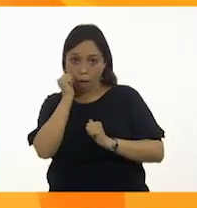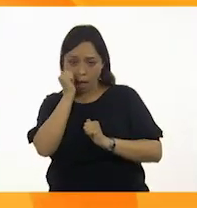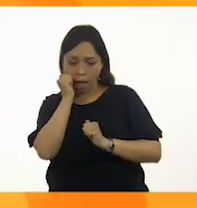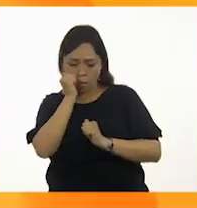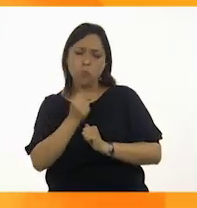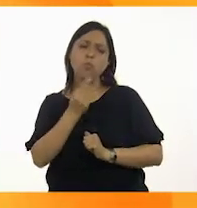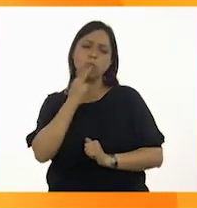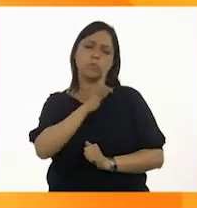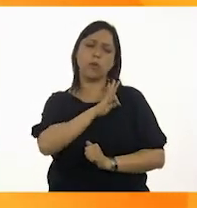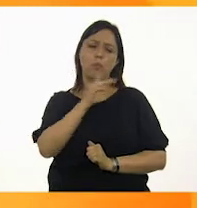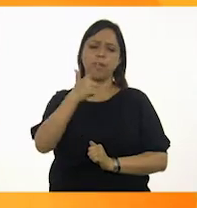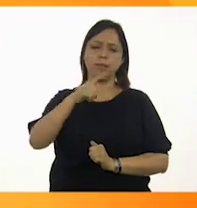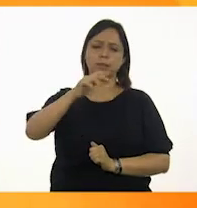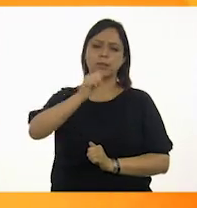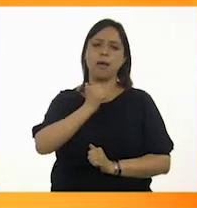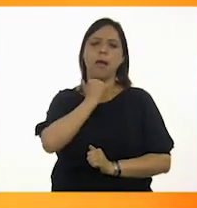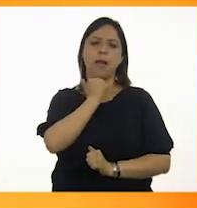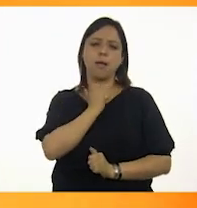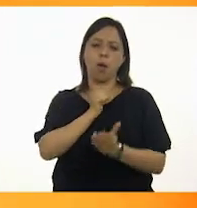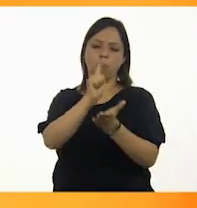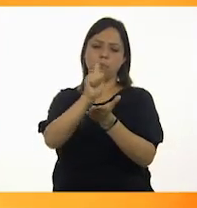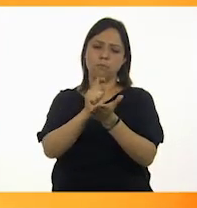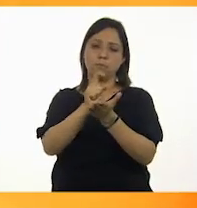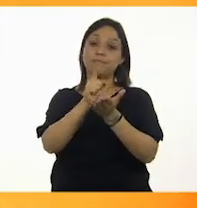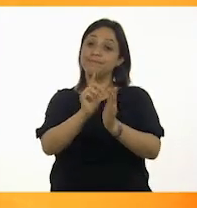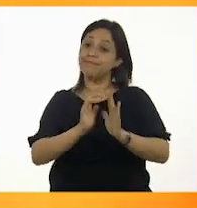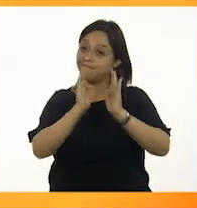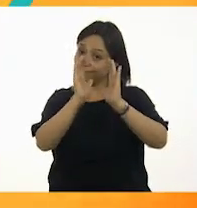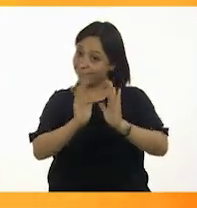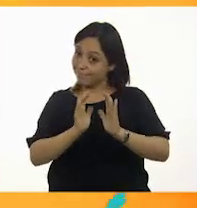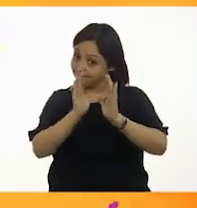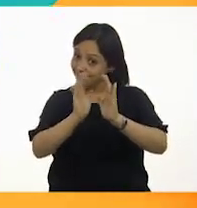usa desinfectantes a base de alcohol. ¡Cuídate!